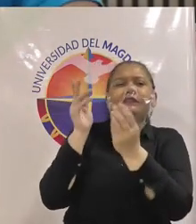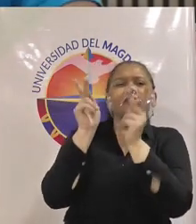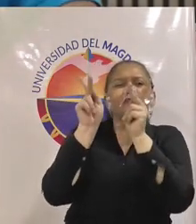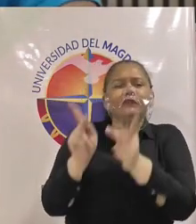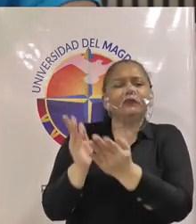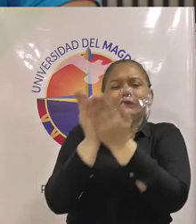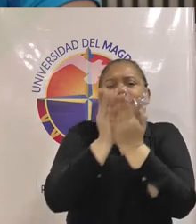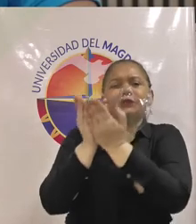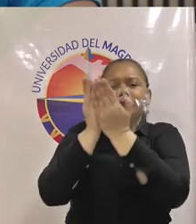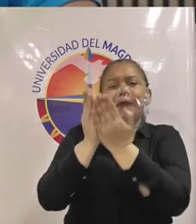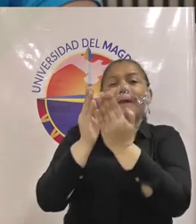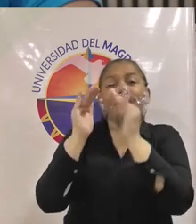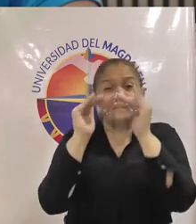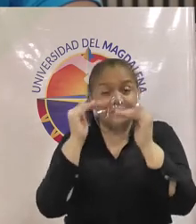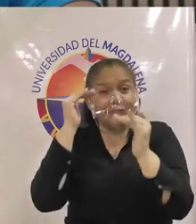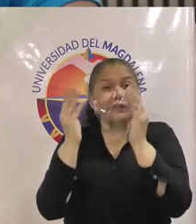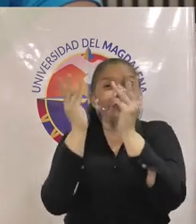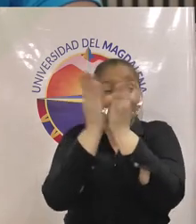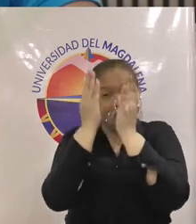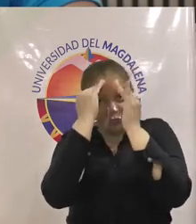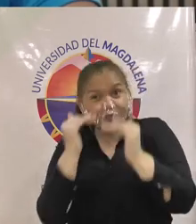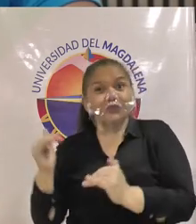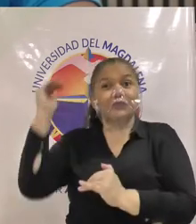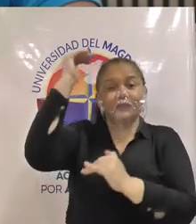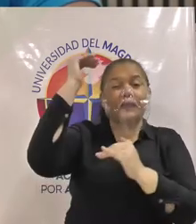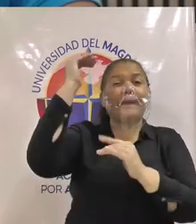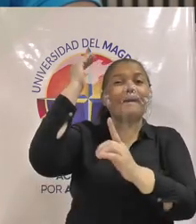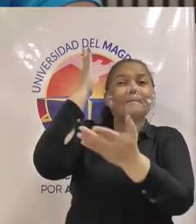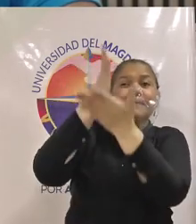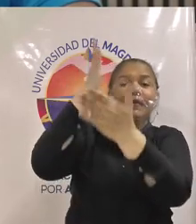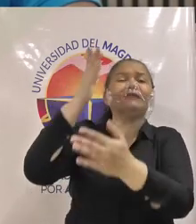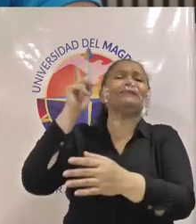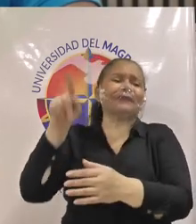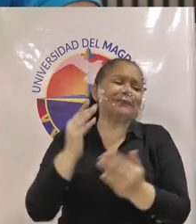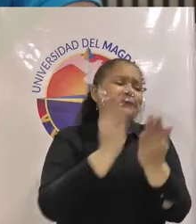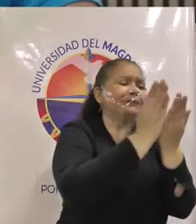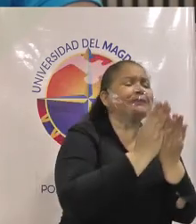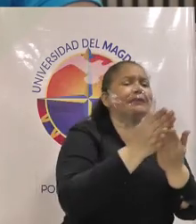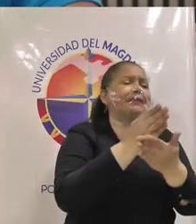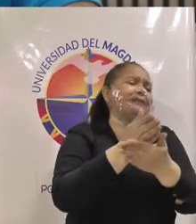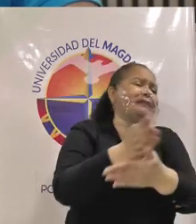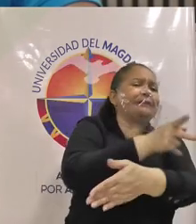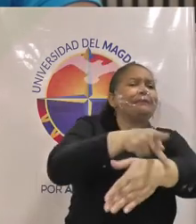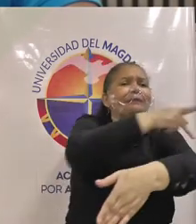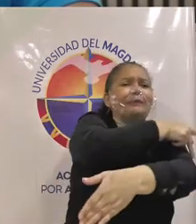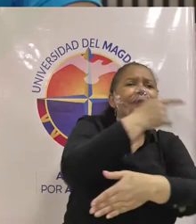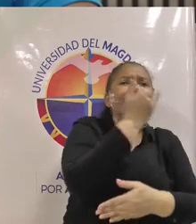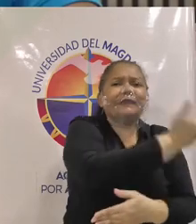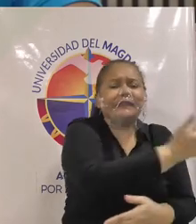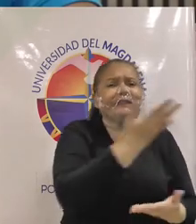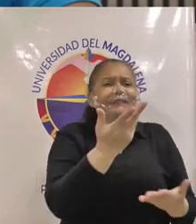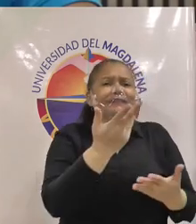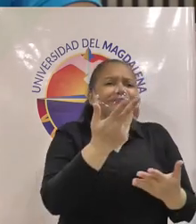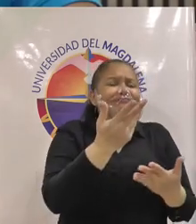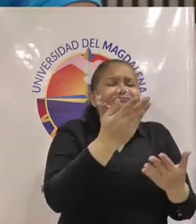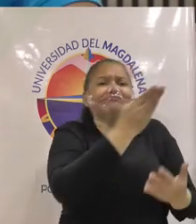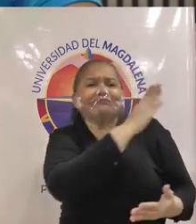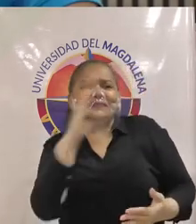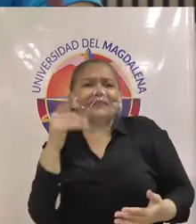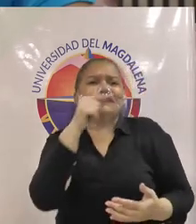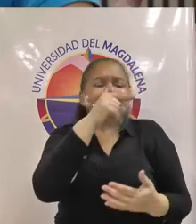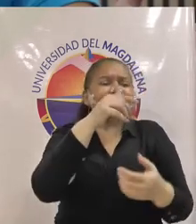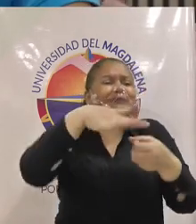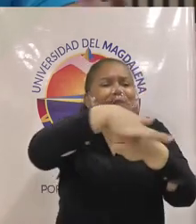simplemente la educación superior sino también la educación inicial la educación media básica la agitud etcétera